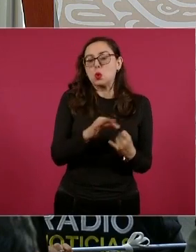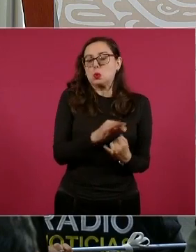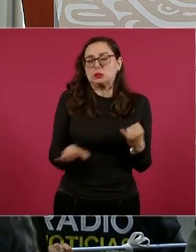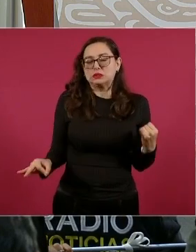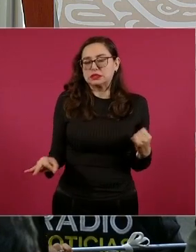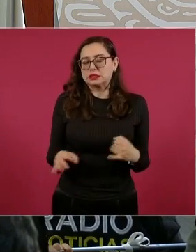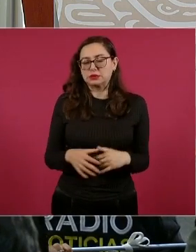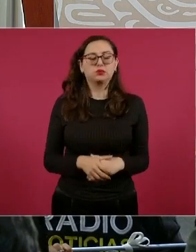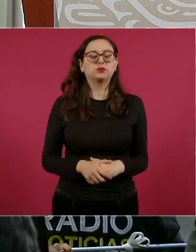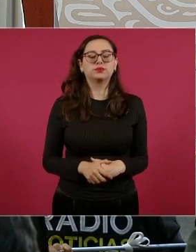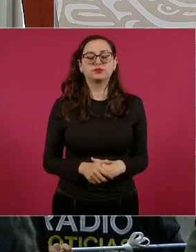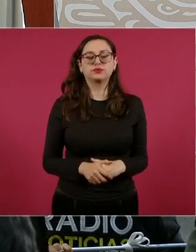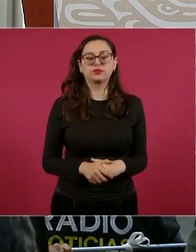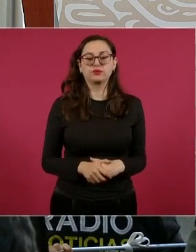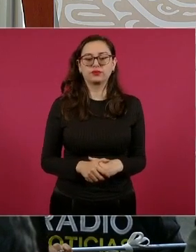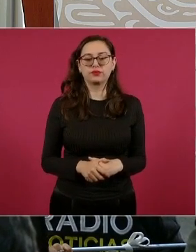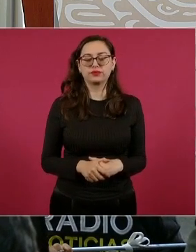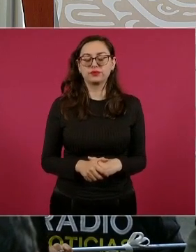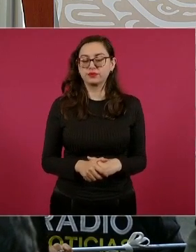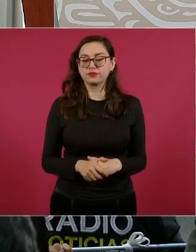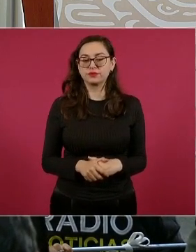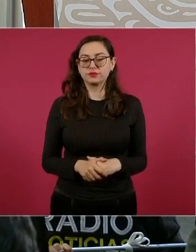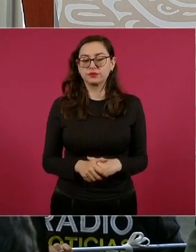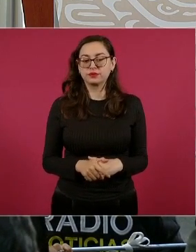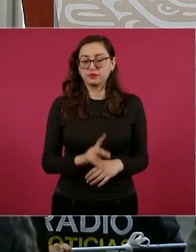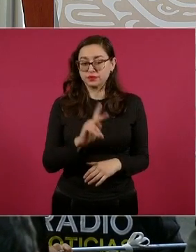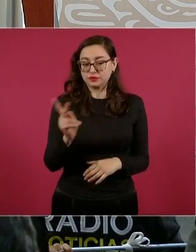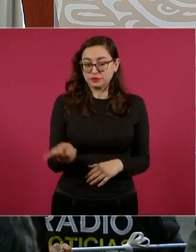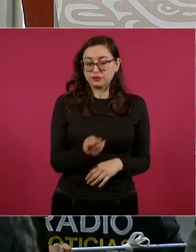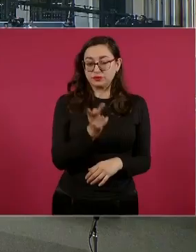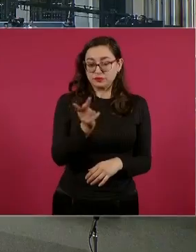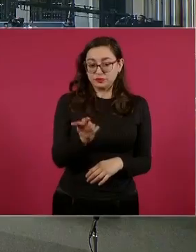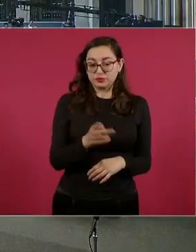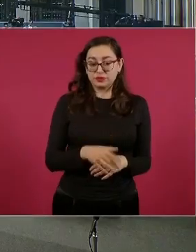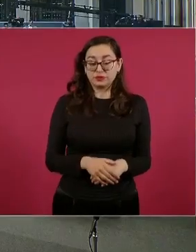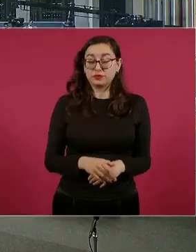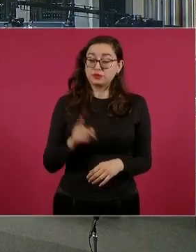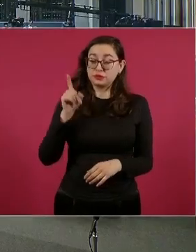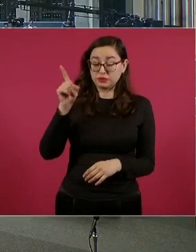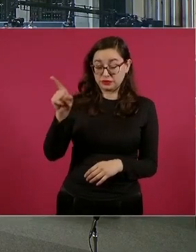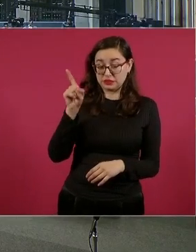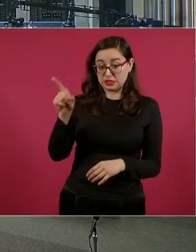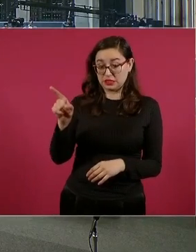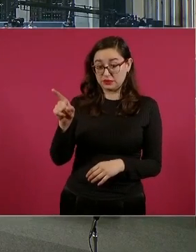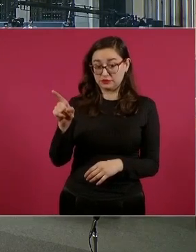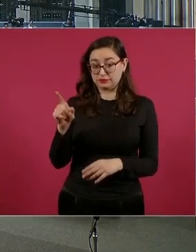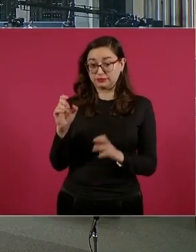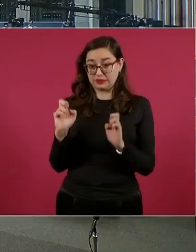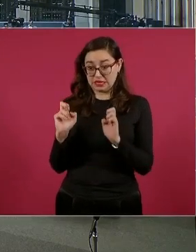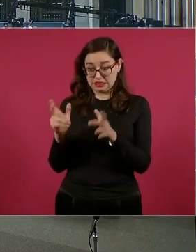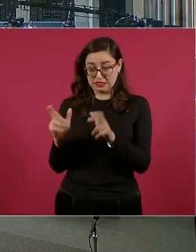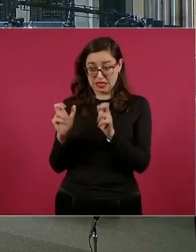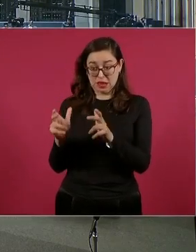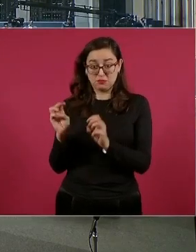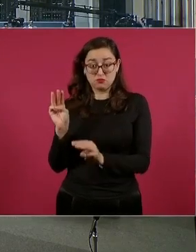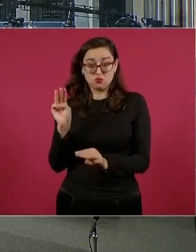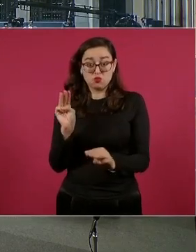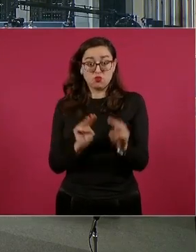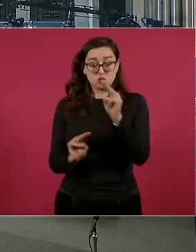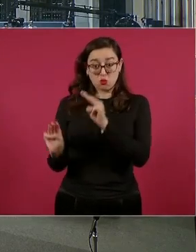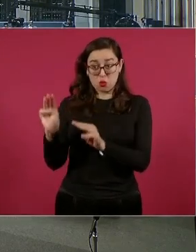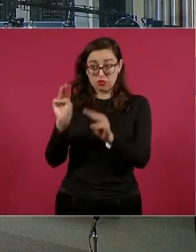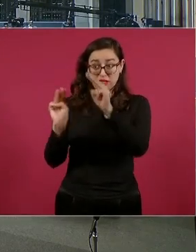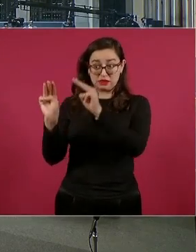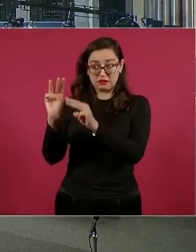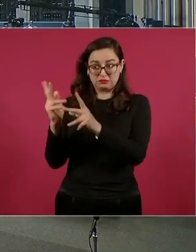¿Qué reporte tiene de la situación que prevalece en los altos de Chiapas? O sea, en estos días, guardando las